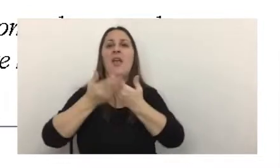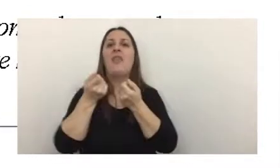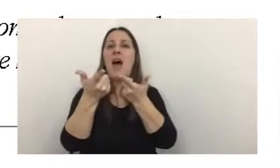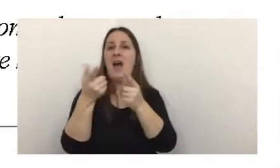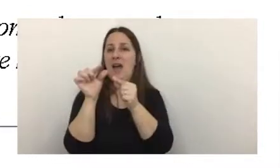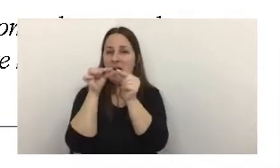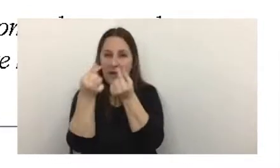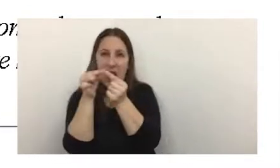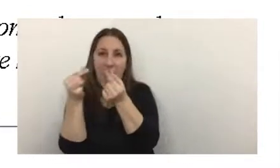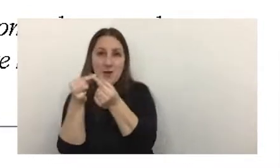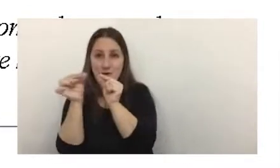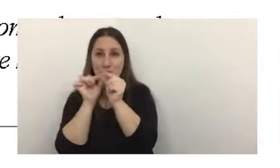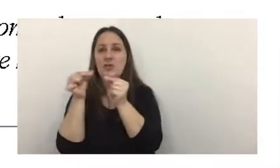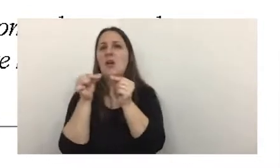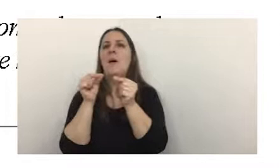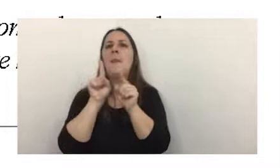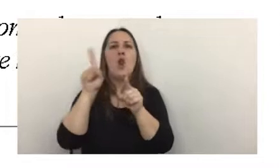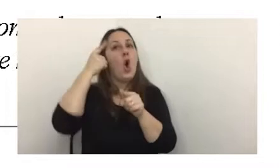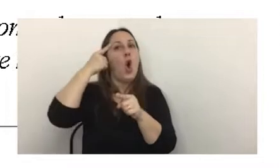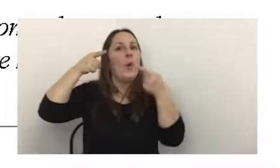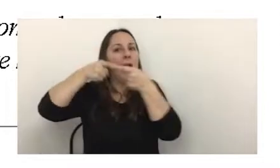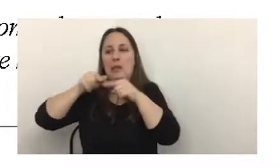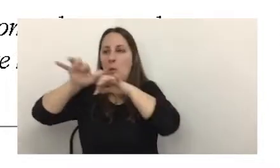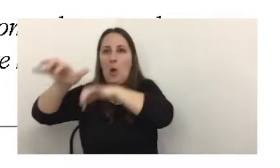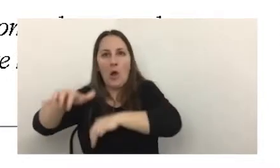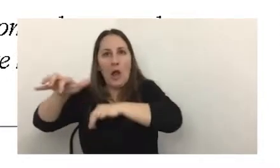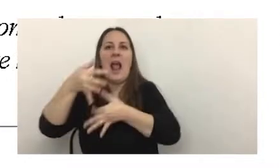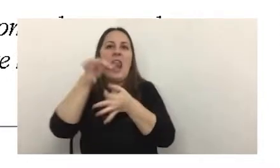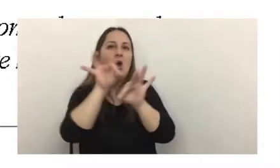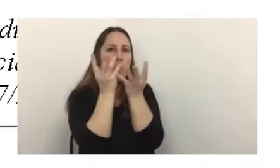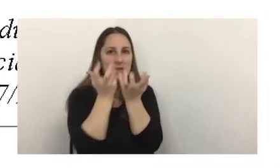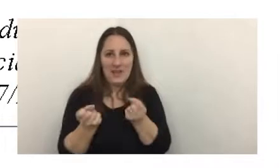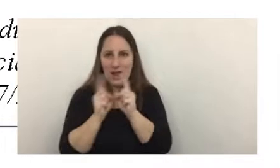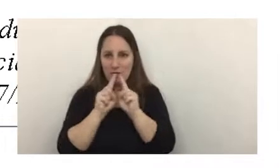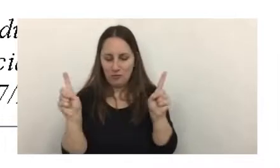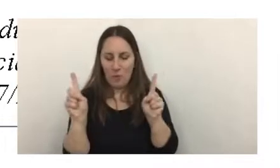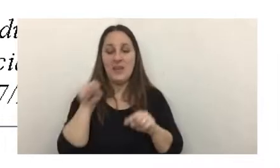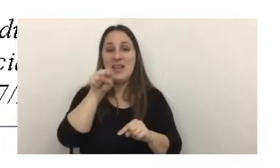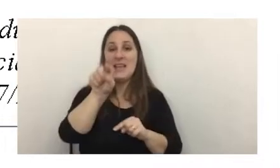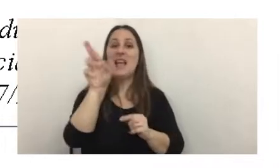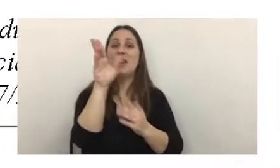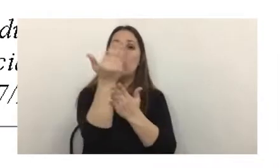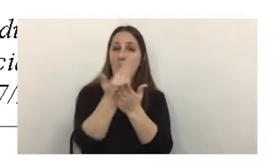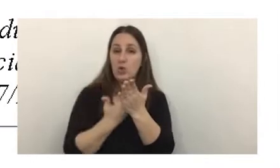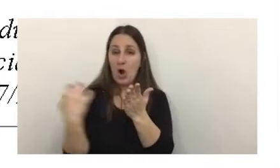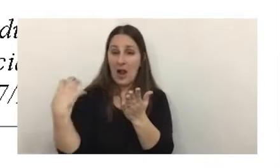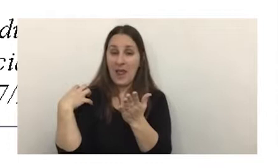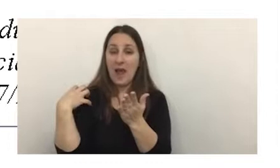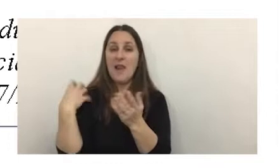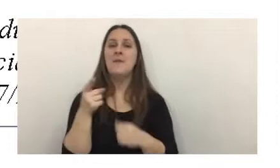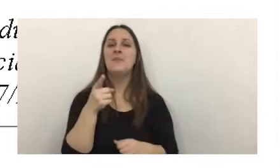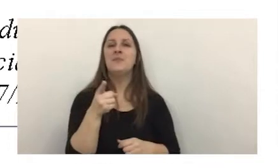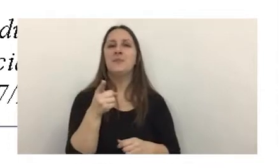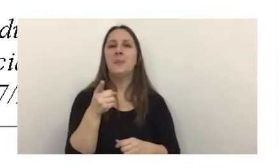granos no destinadas a siembra y legumbres secas. Sobre esta resolución general se